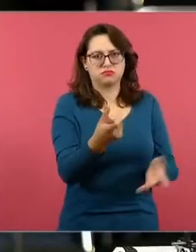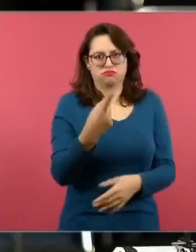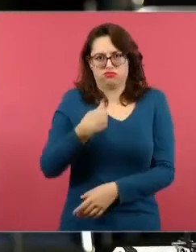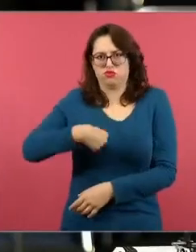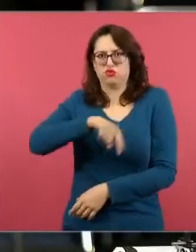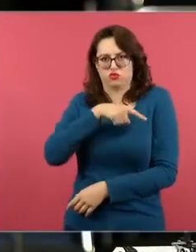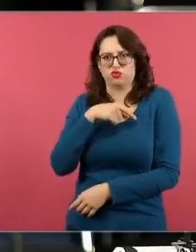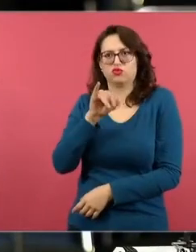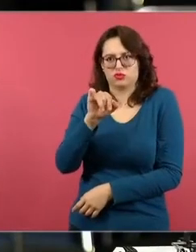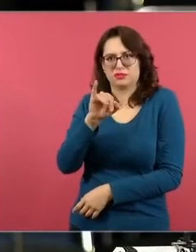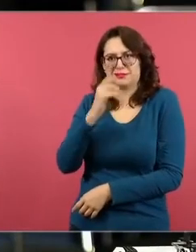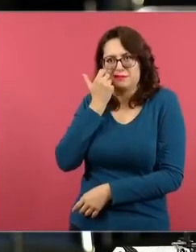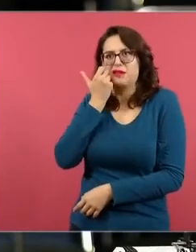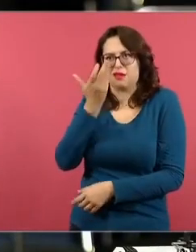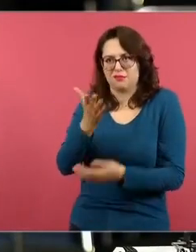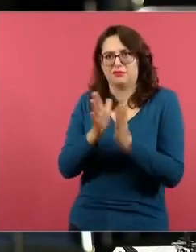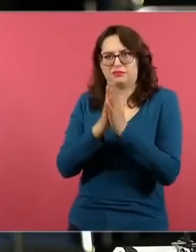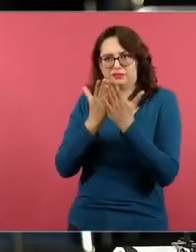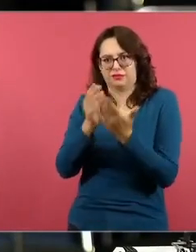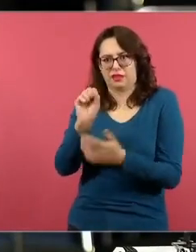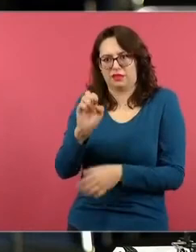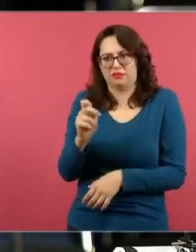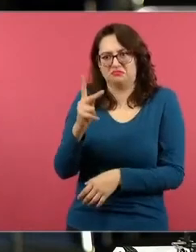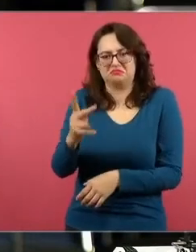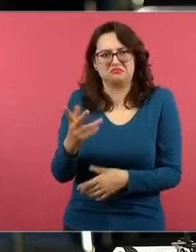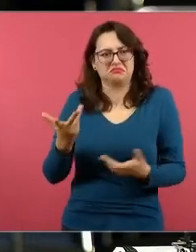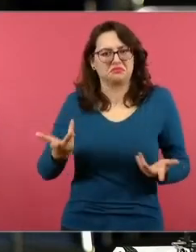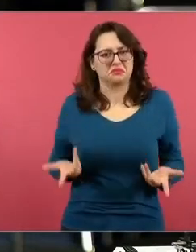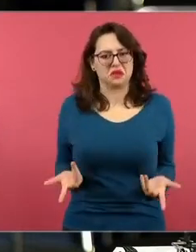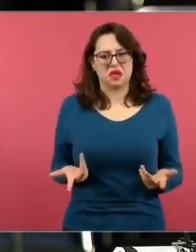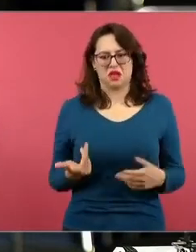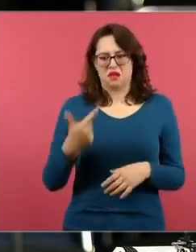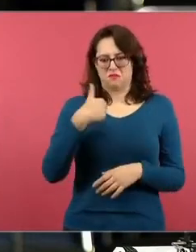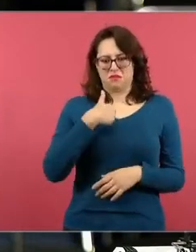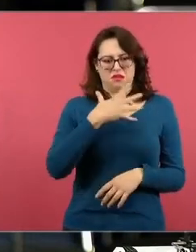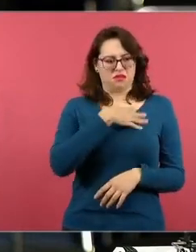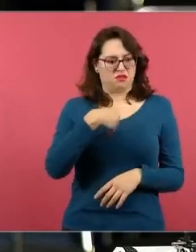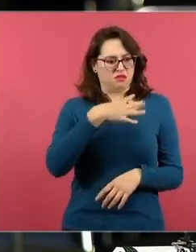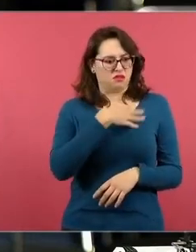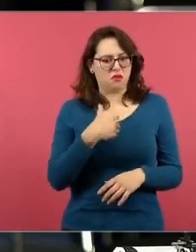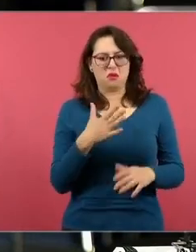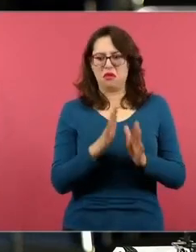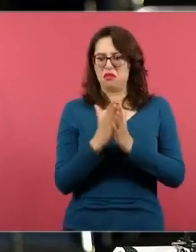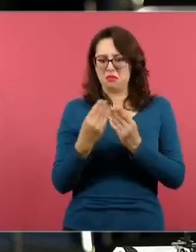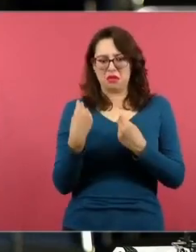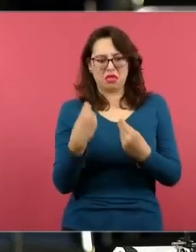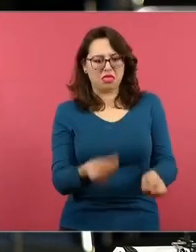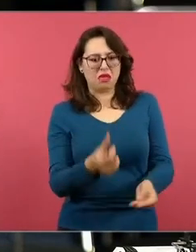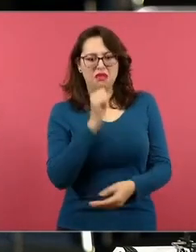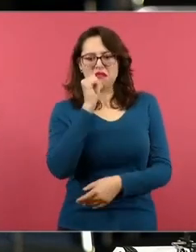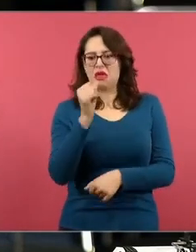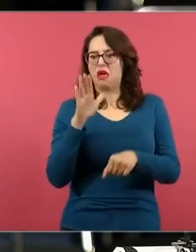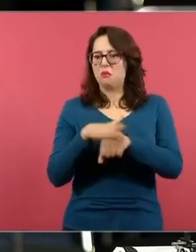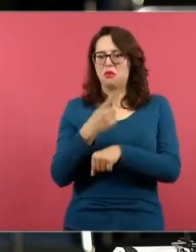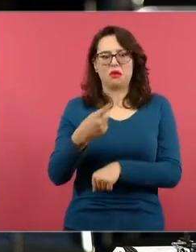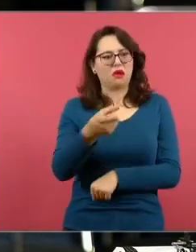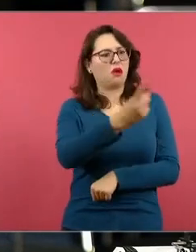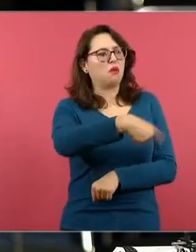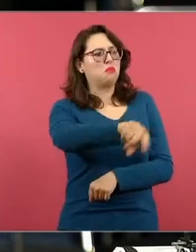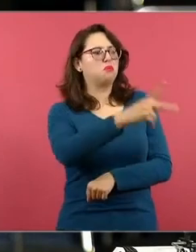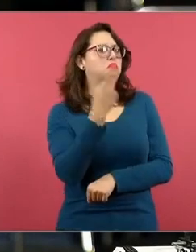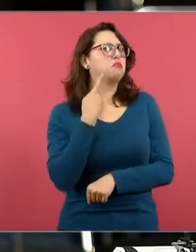queremos los libros de texto y pues no nos gustaría no nos gustaría que se nos sean limitados por la intención